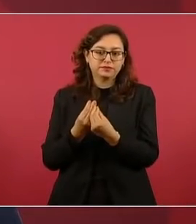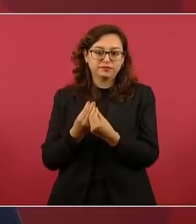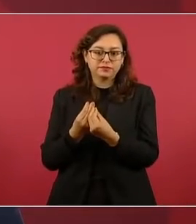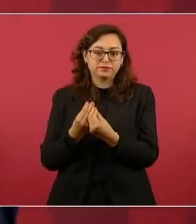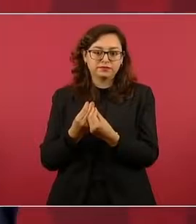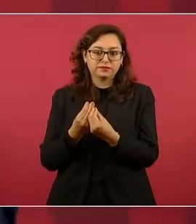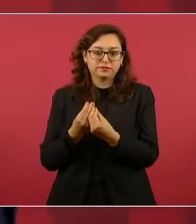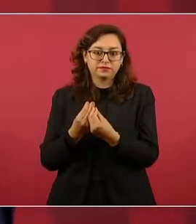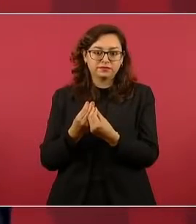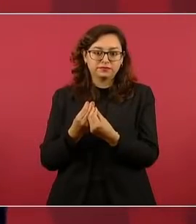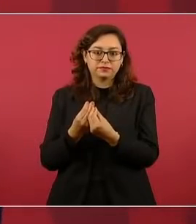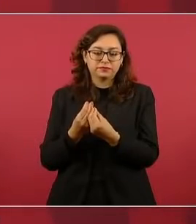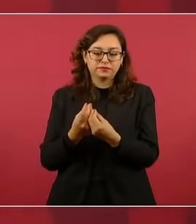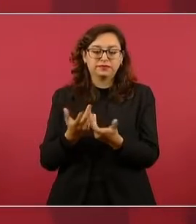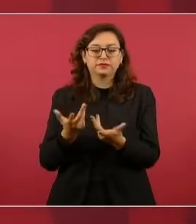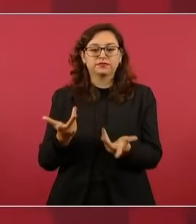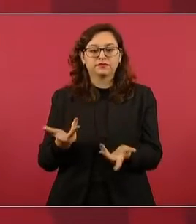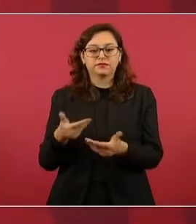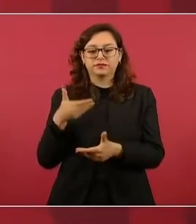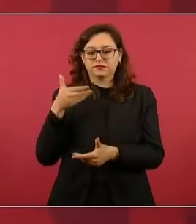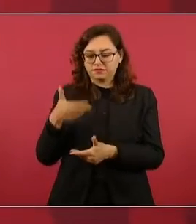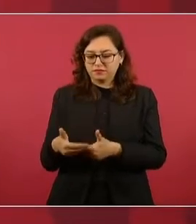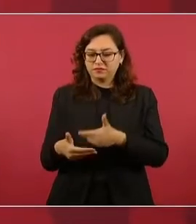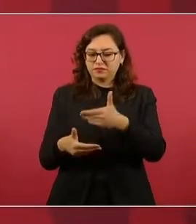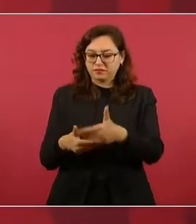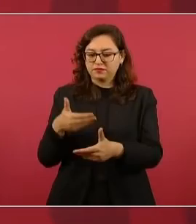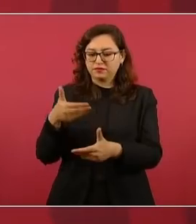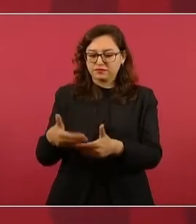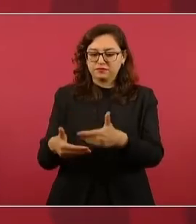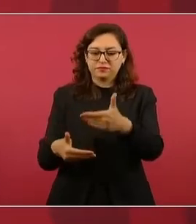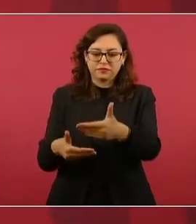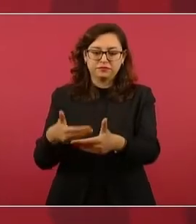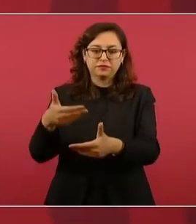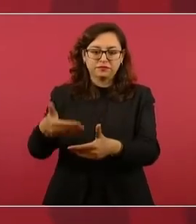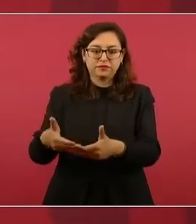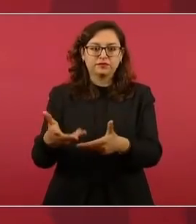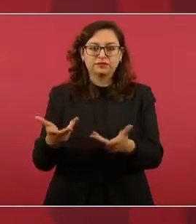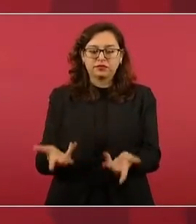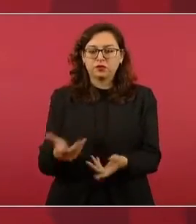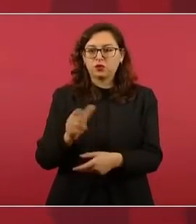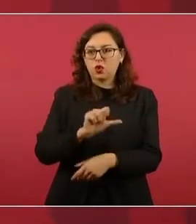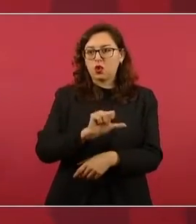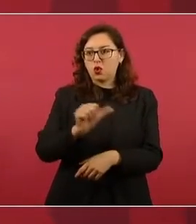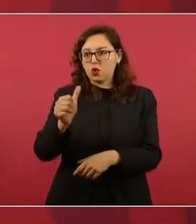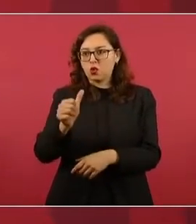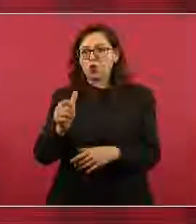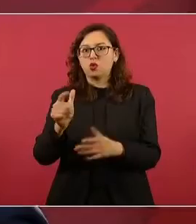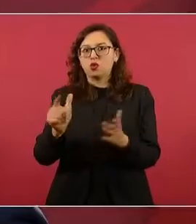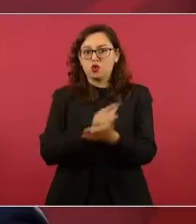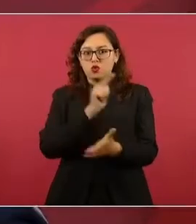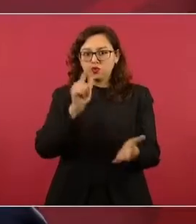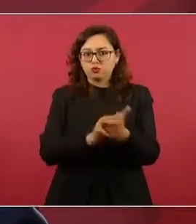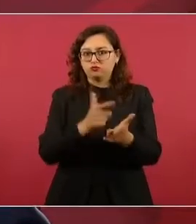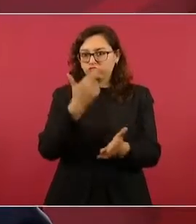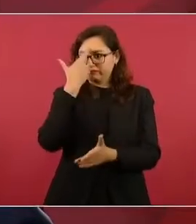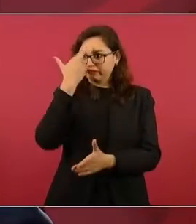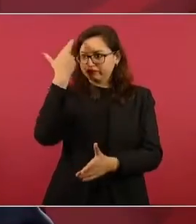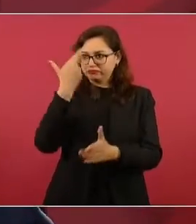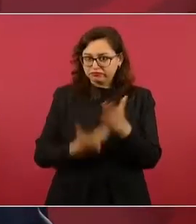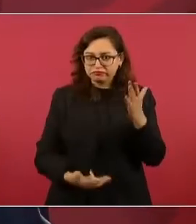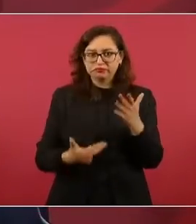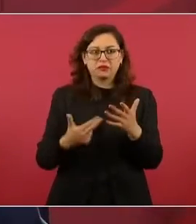Se avanza en disminuir otros delitos hasta en el homicidio,